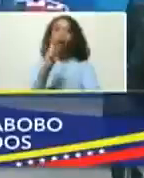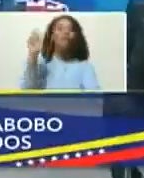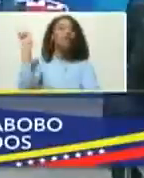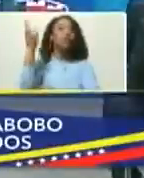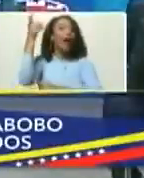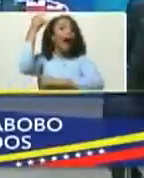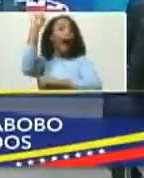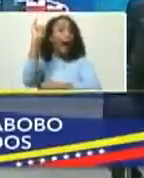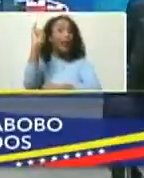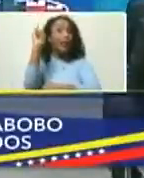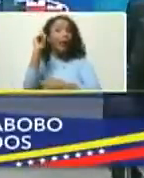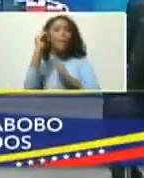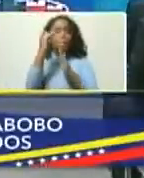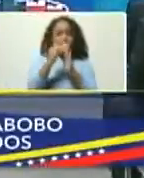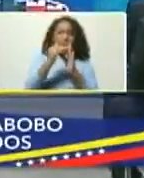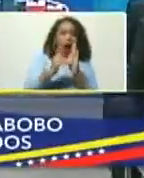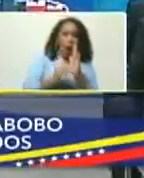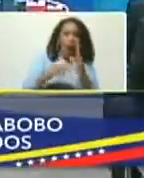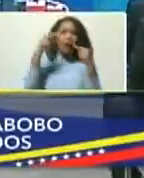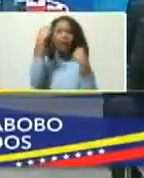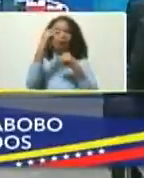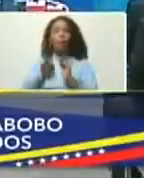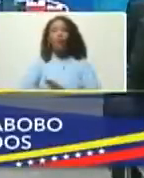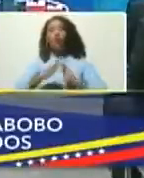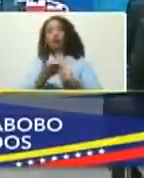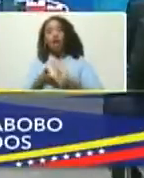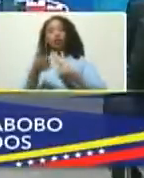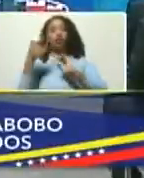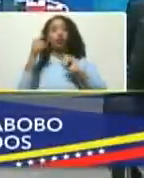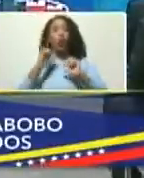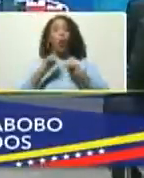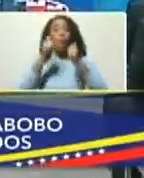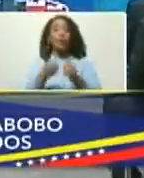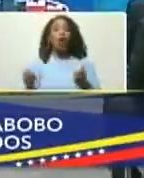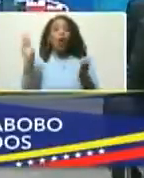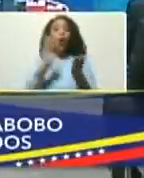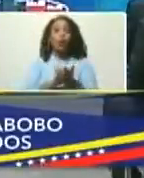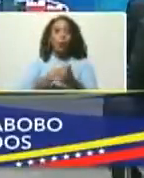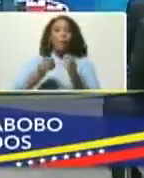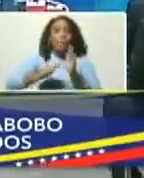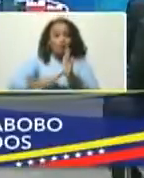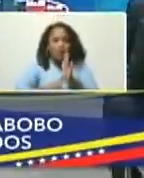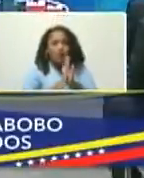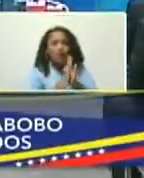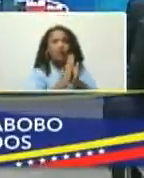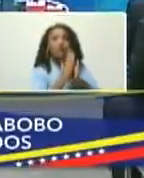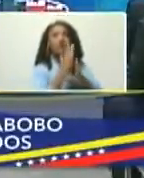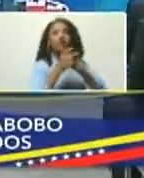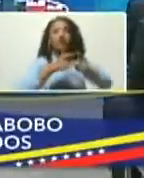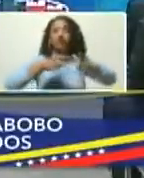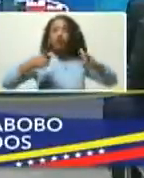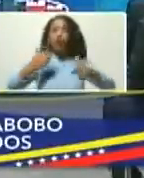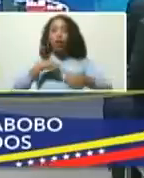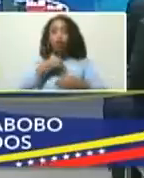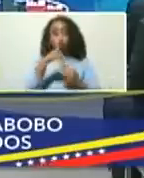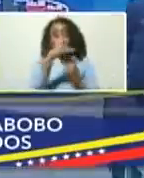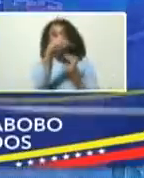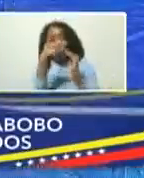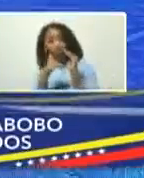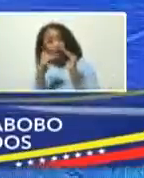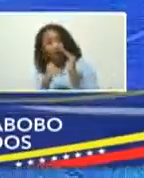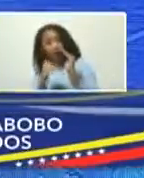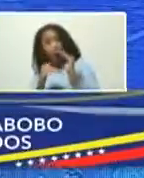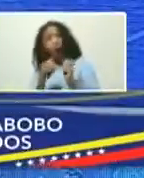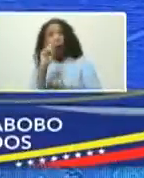tiene índices muy bajos a nivel del mundo, comienza a crecer. Estábamos por debajo de